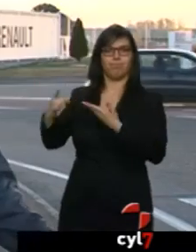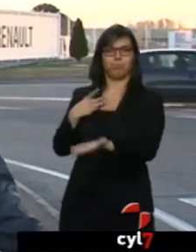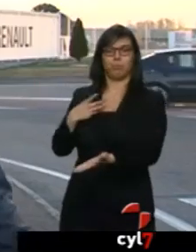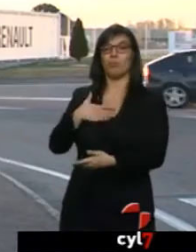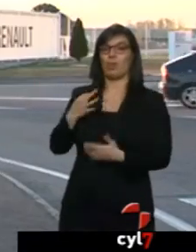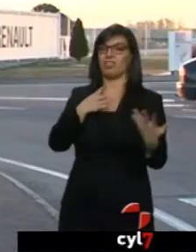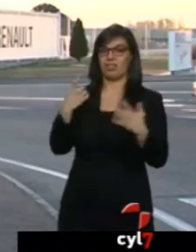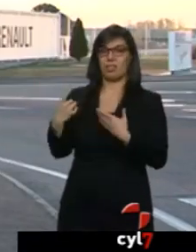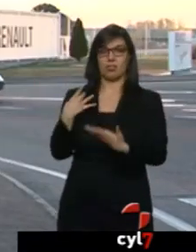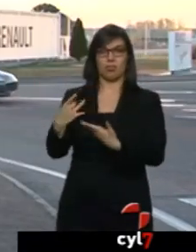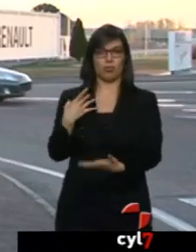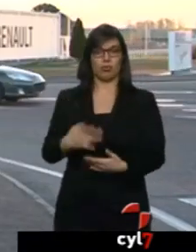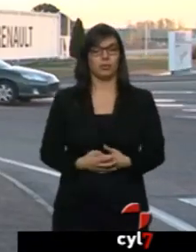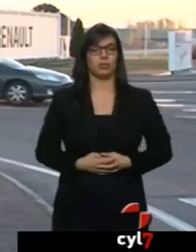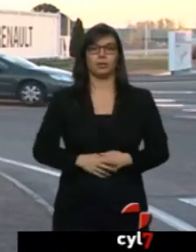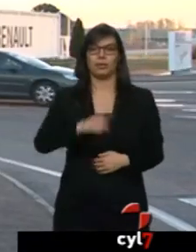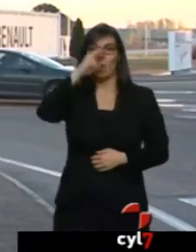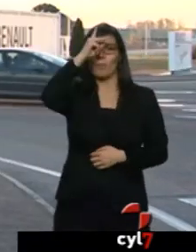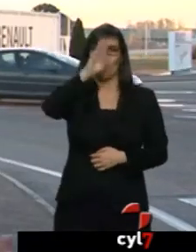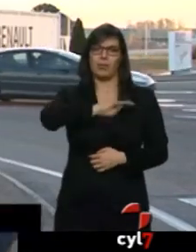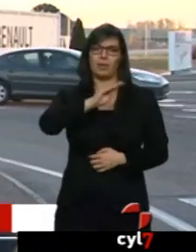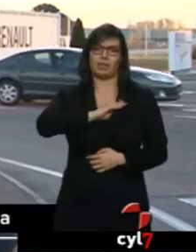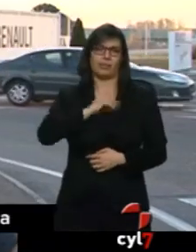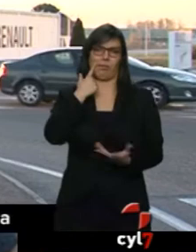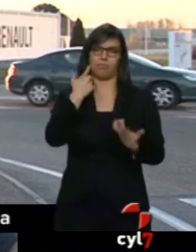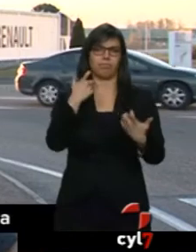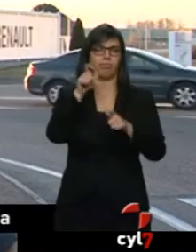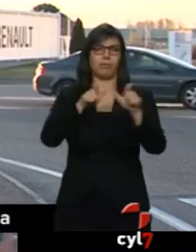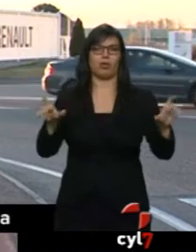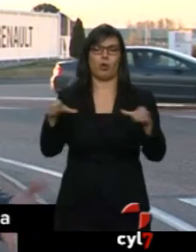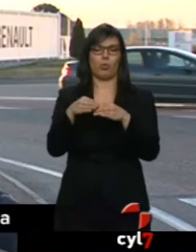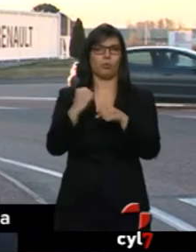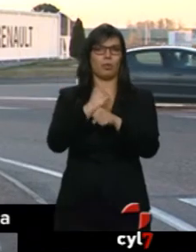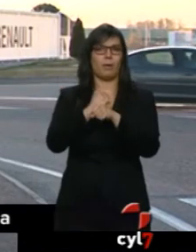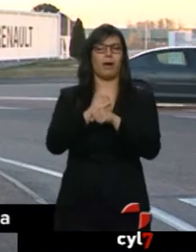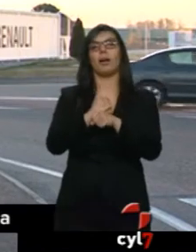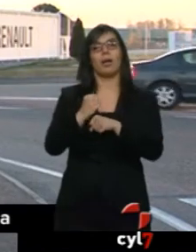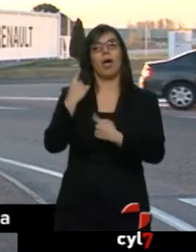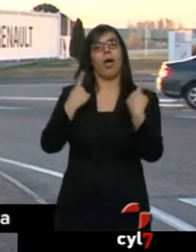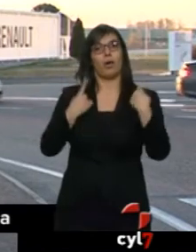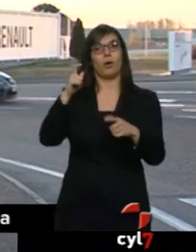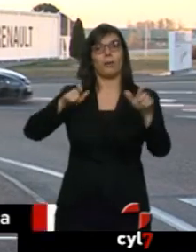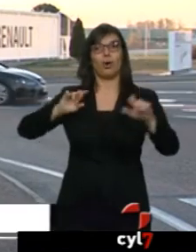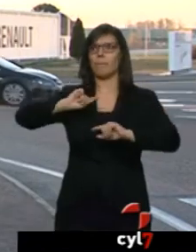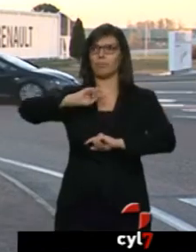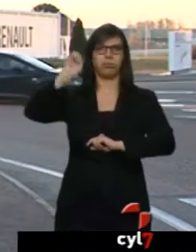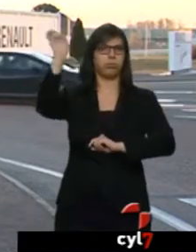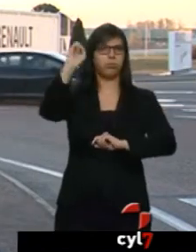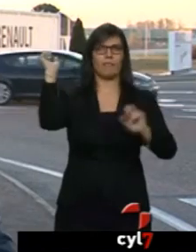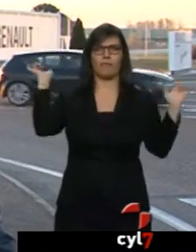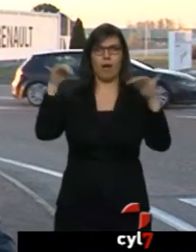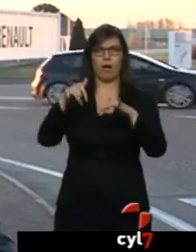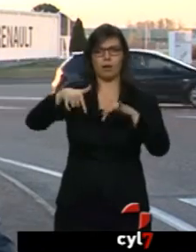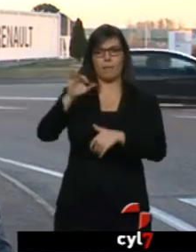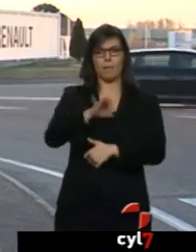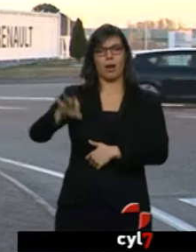La preocupación es palpable entre la plantilla del cuarto turno. Muchos trabajadores acudieron a Palencia desde otras provincias... ...en busca de un futuro laboral que